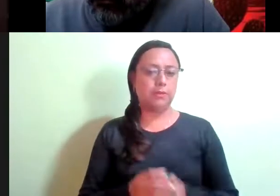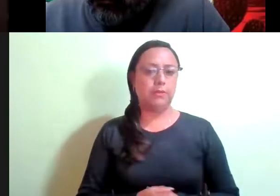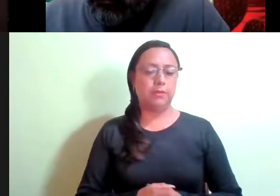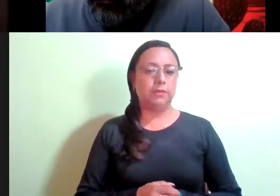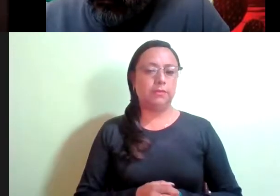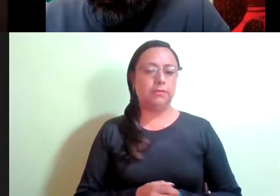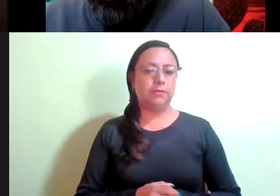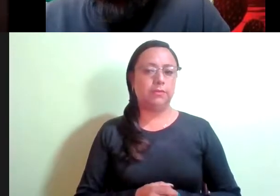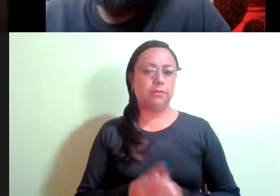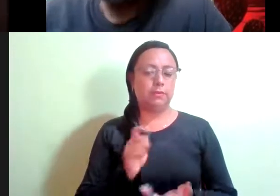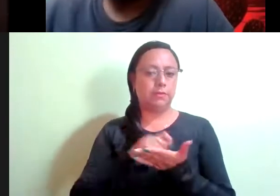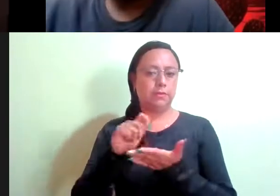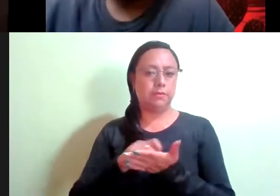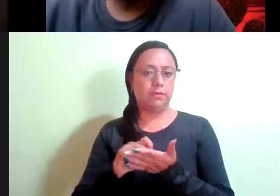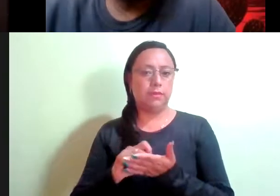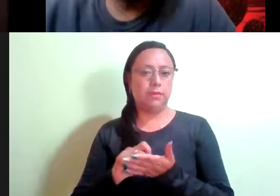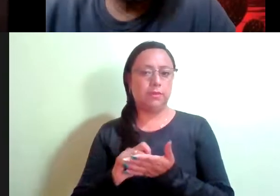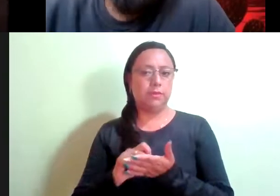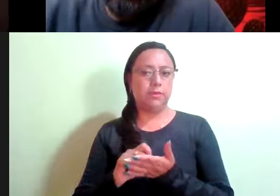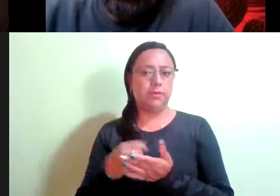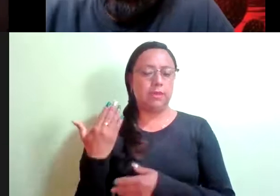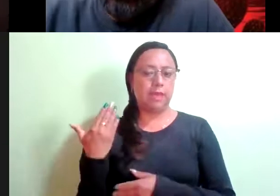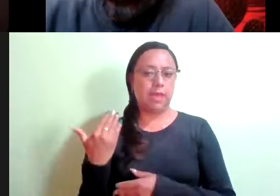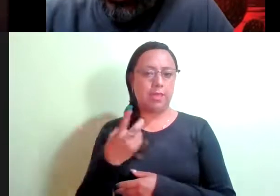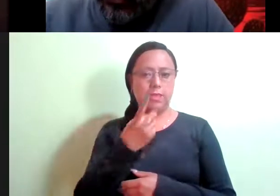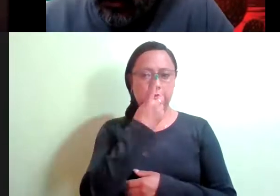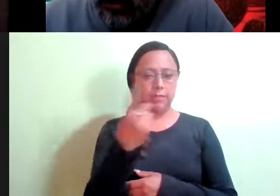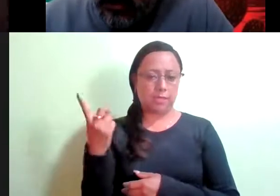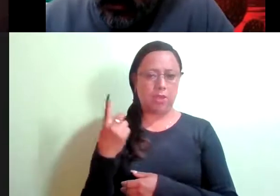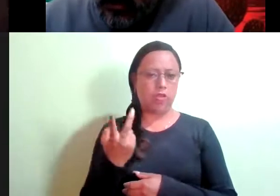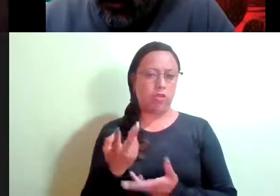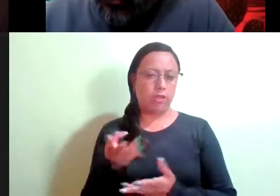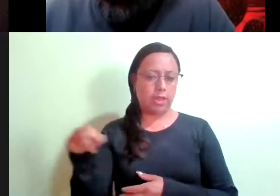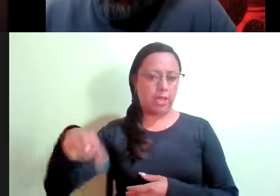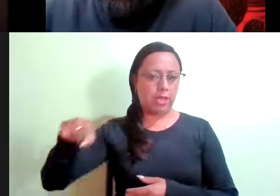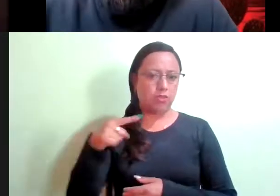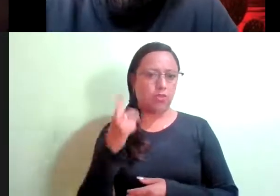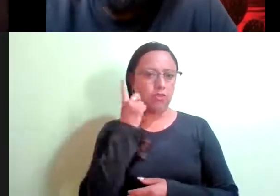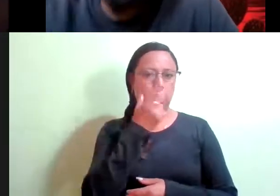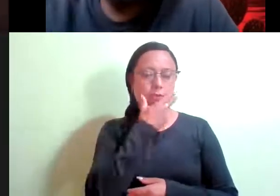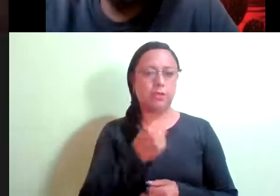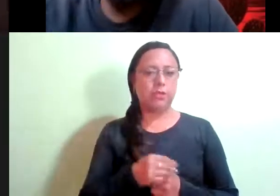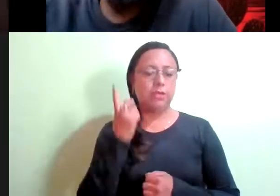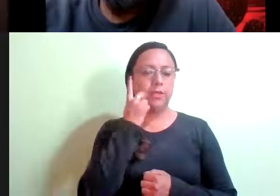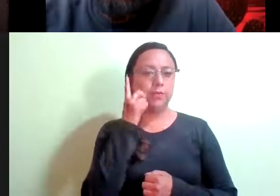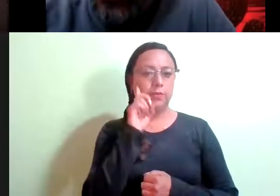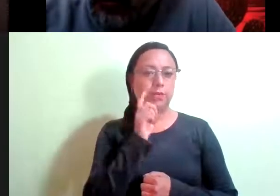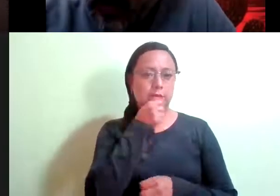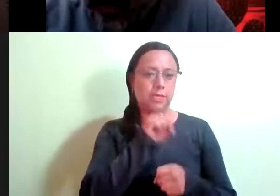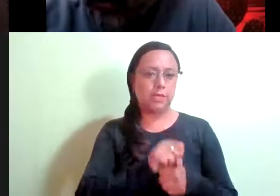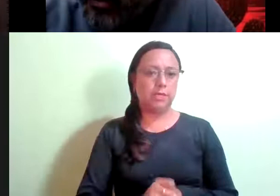toma nota, por supuesto, de lo comentado por los diputados. Diputada Esther Silvia. Sí,